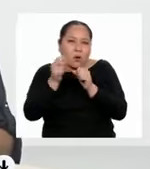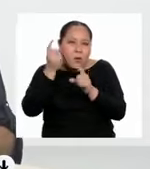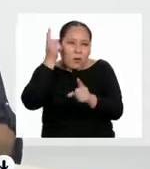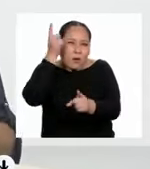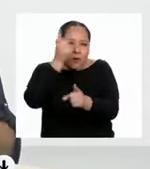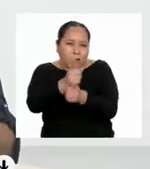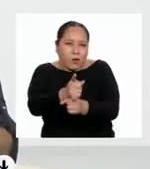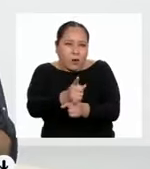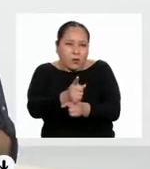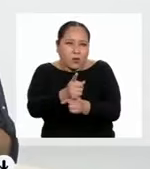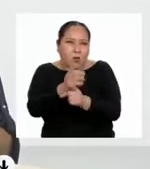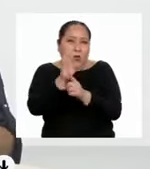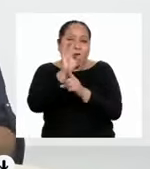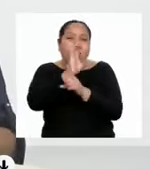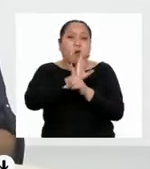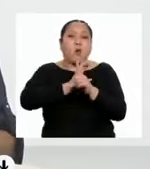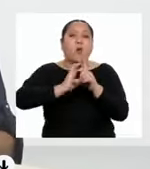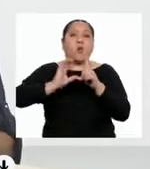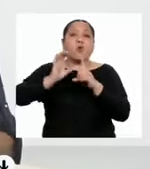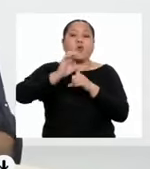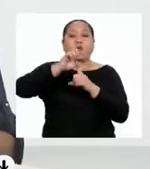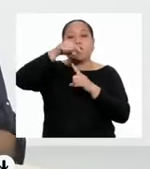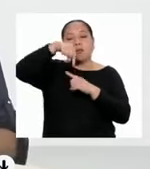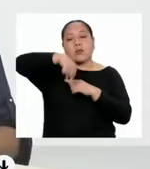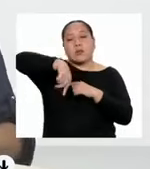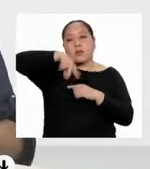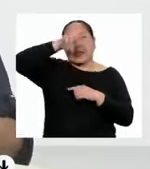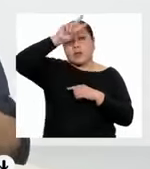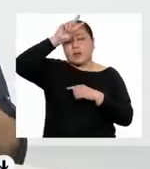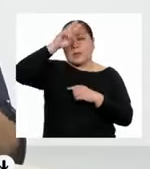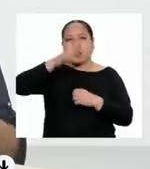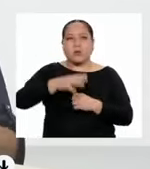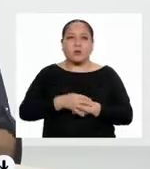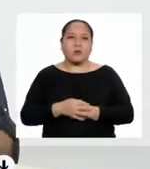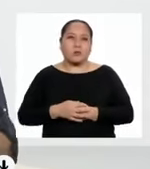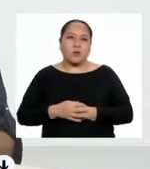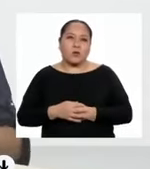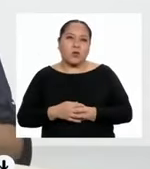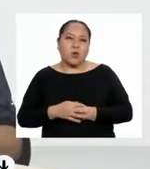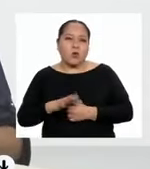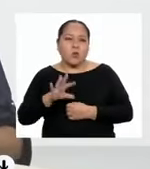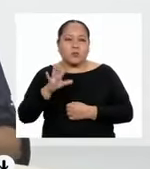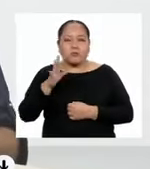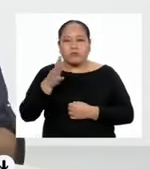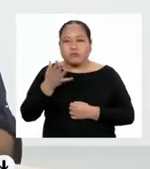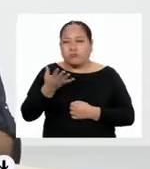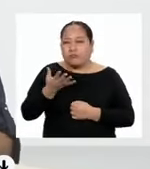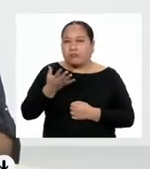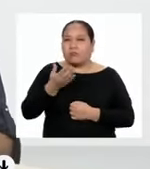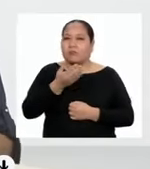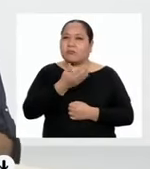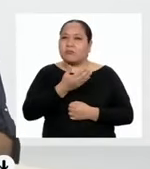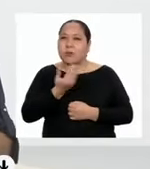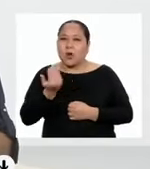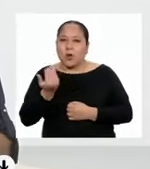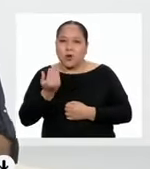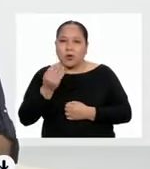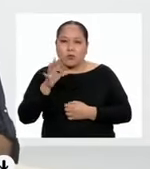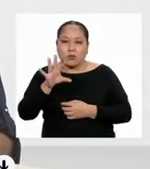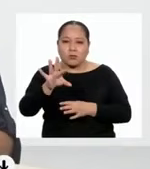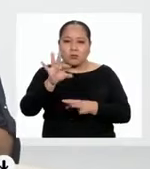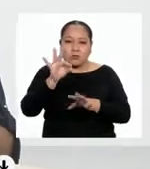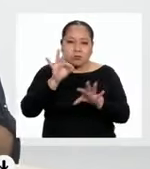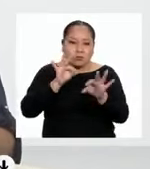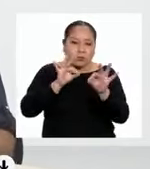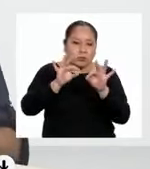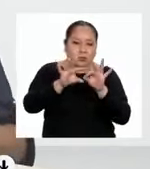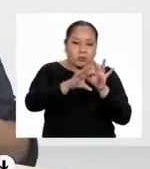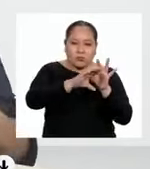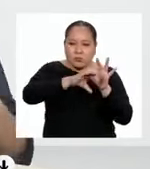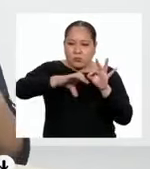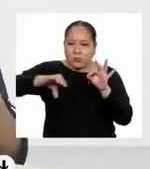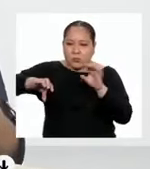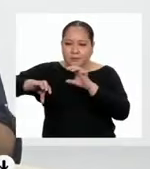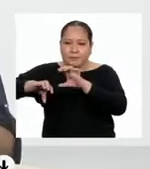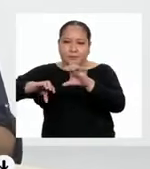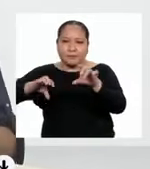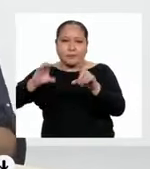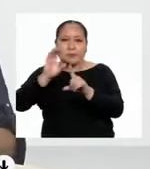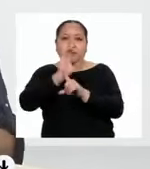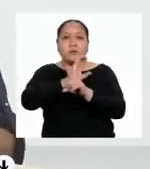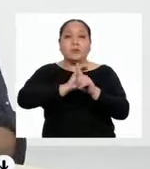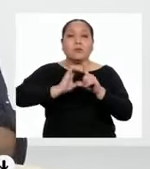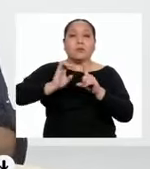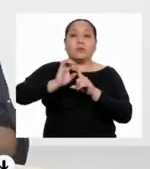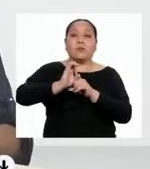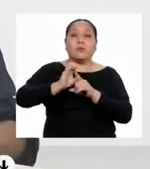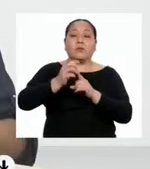culturas en territorio peruano. Lo más conveniente ha sido designar las culturas por